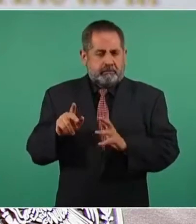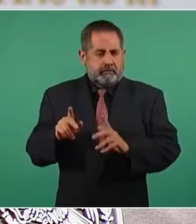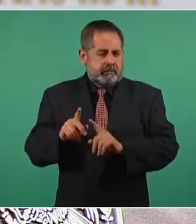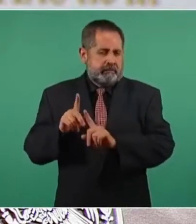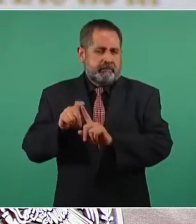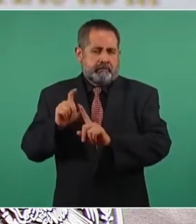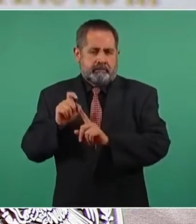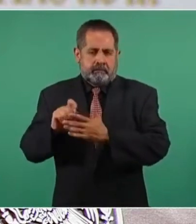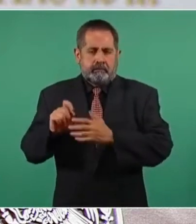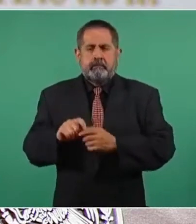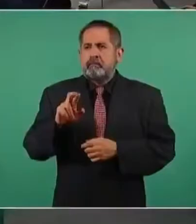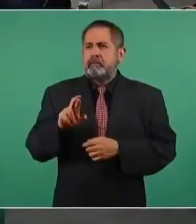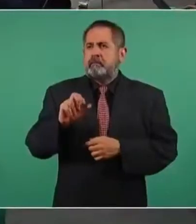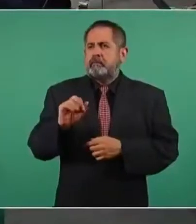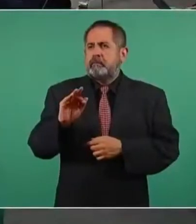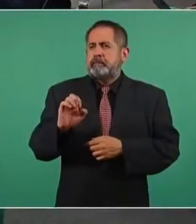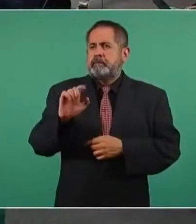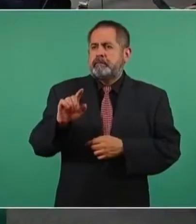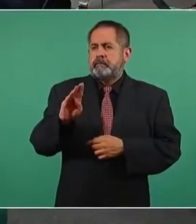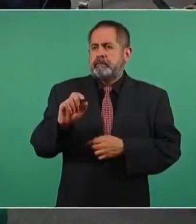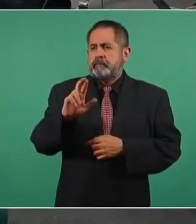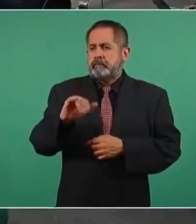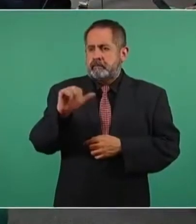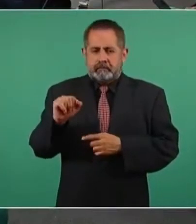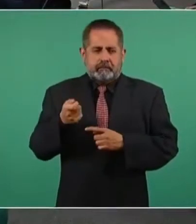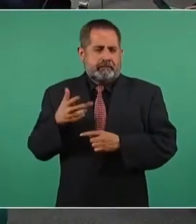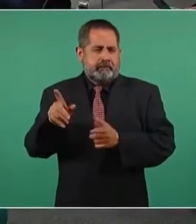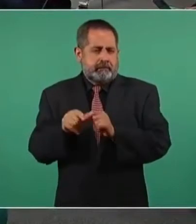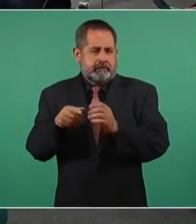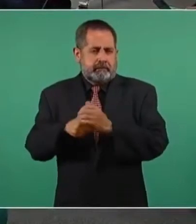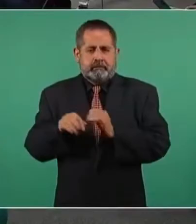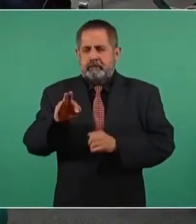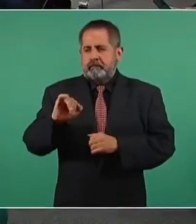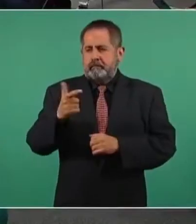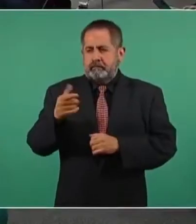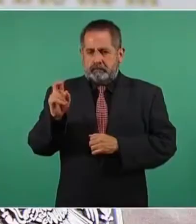Rafael Barajas el Fisgón nueve